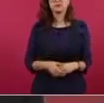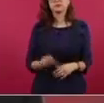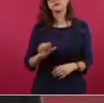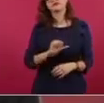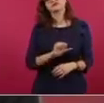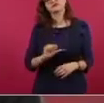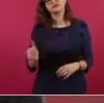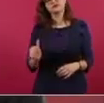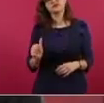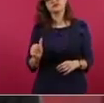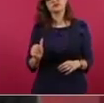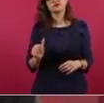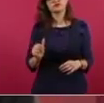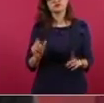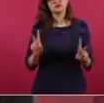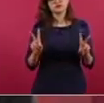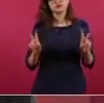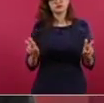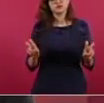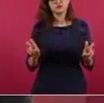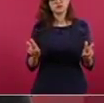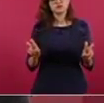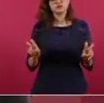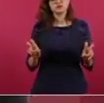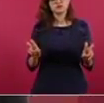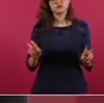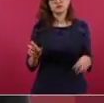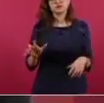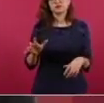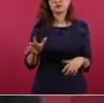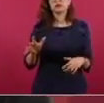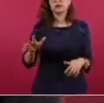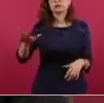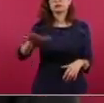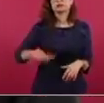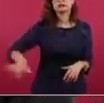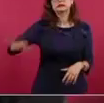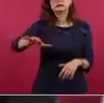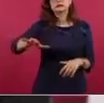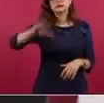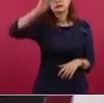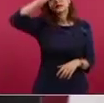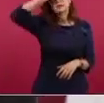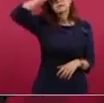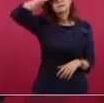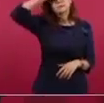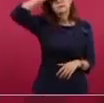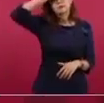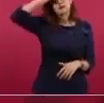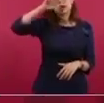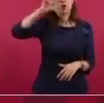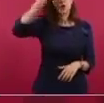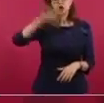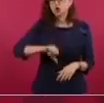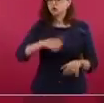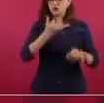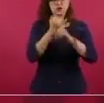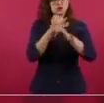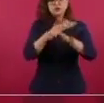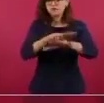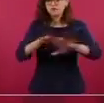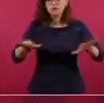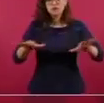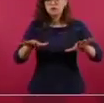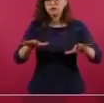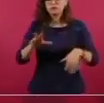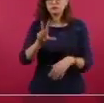No se informó hoy sobre lo de la mina porque se